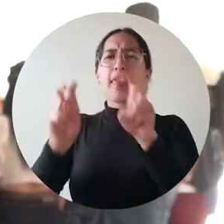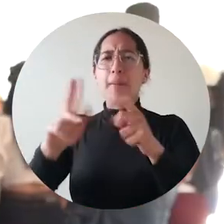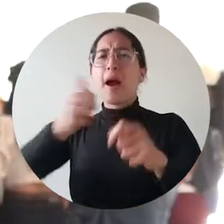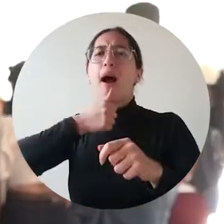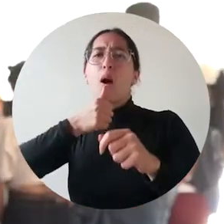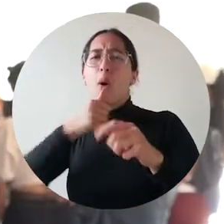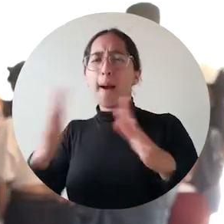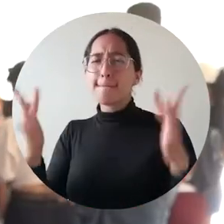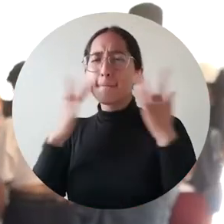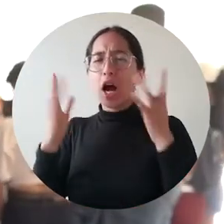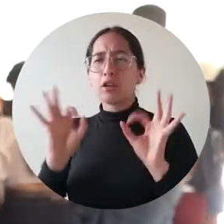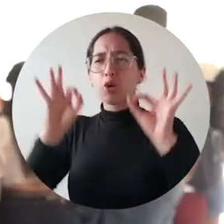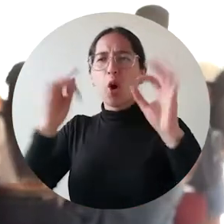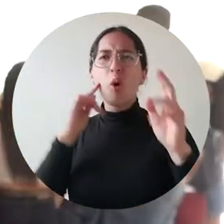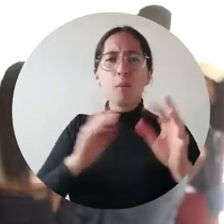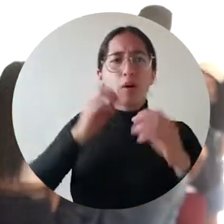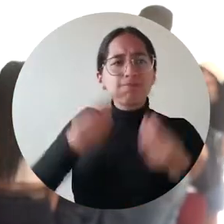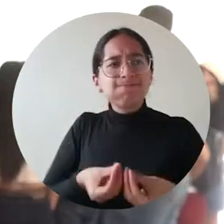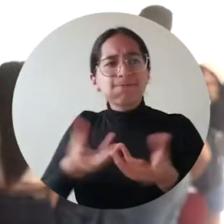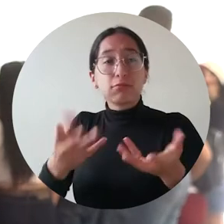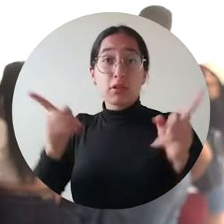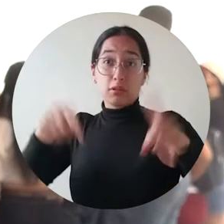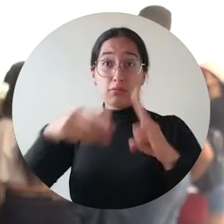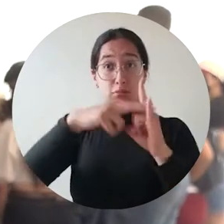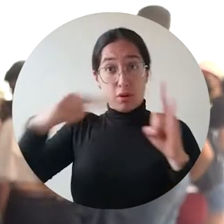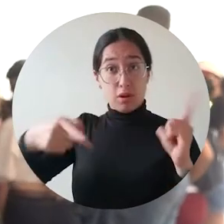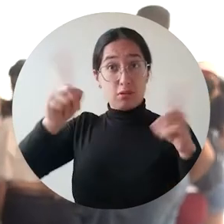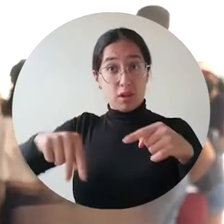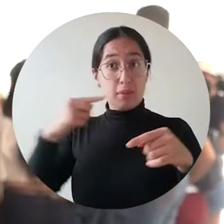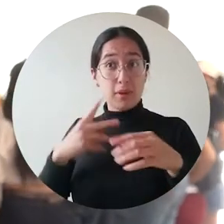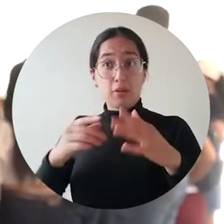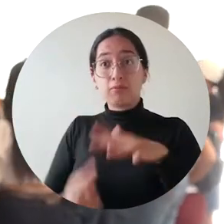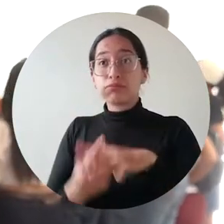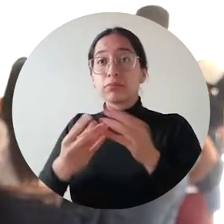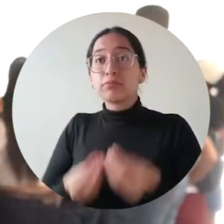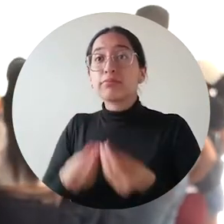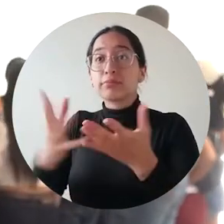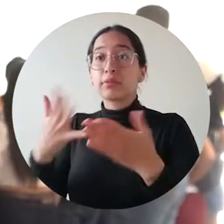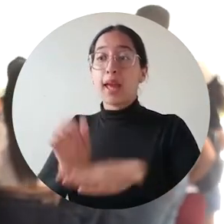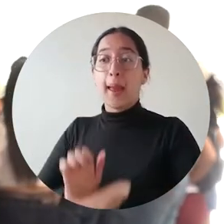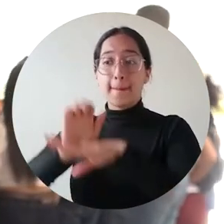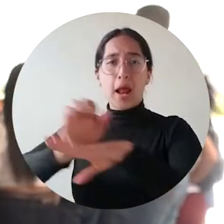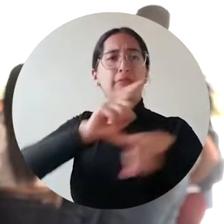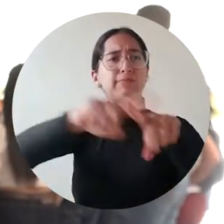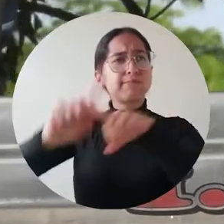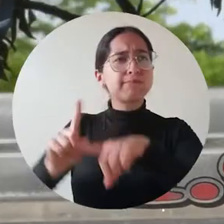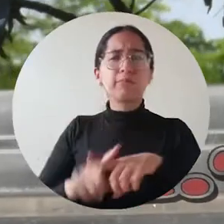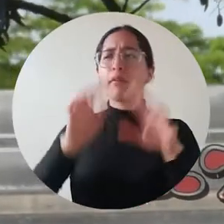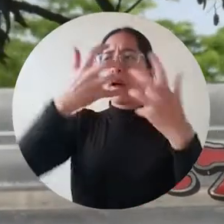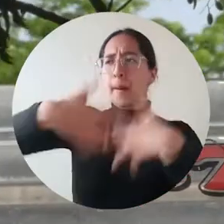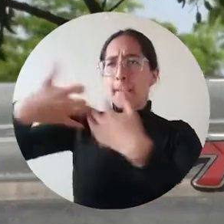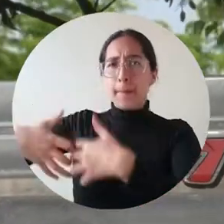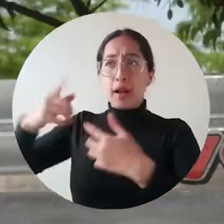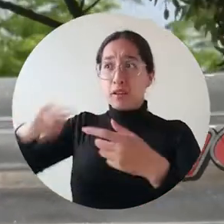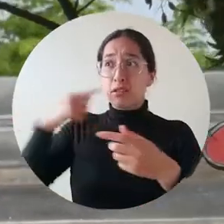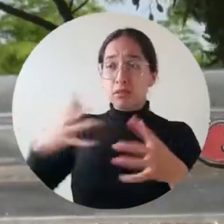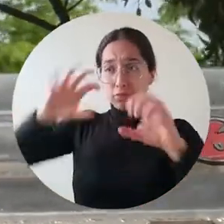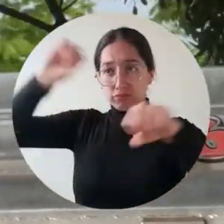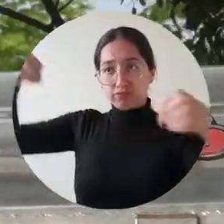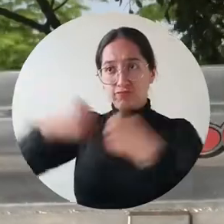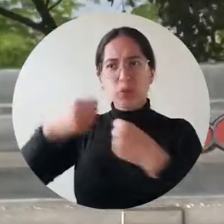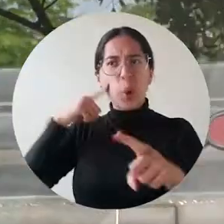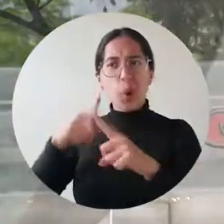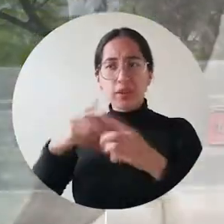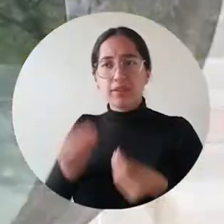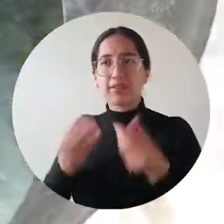y obviamente la universidad sirve como esa fuente de abastecimiento ante el ESMAR y otras empresas que acuden a nosotros para poder brindarle a la